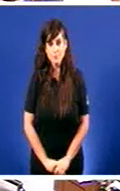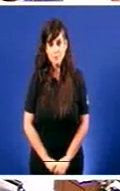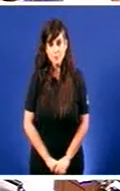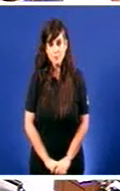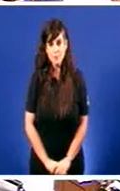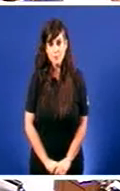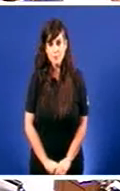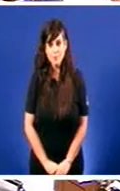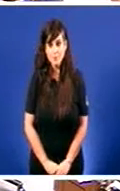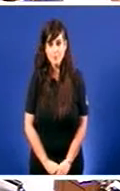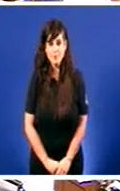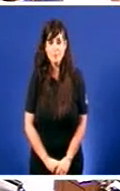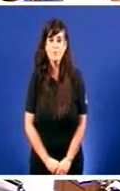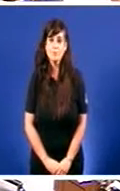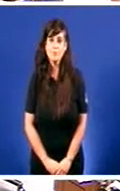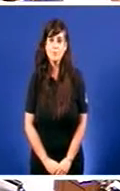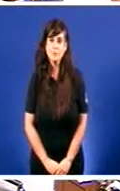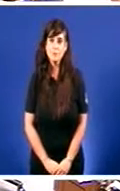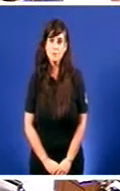Abertura Abertura Abertura Abertura